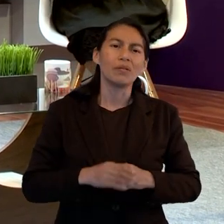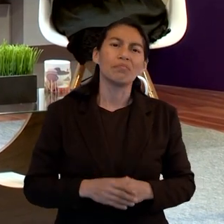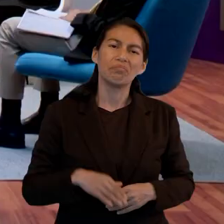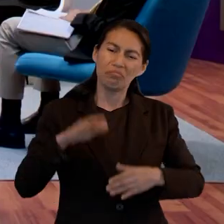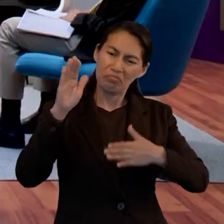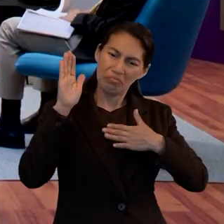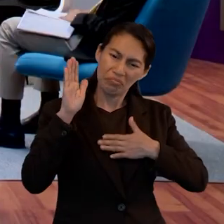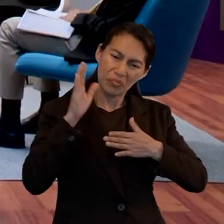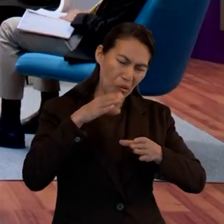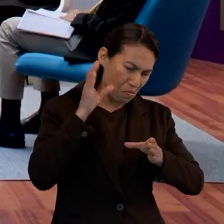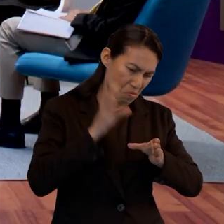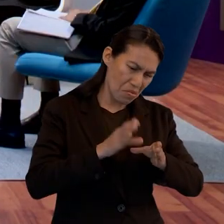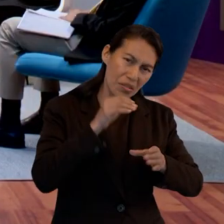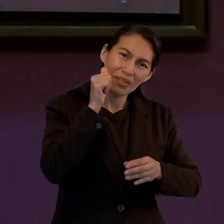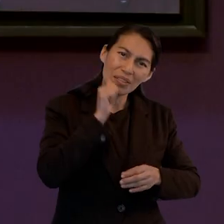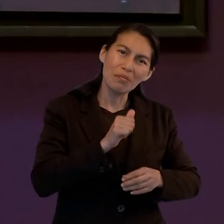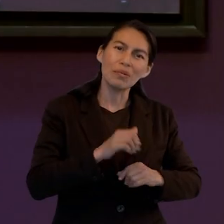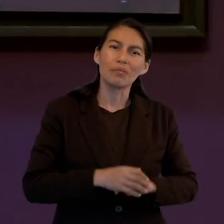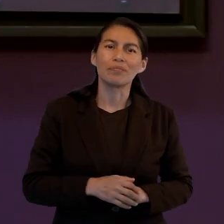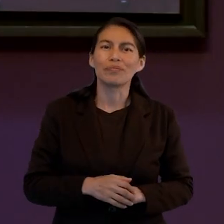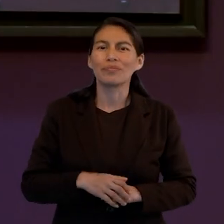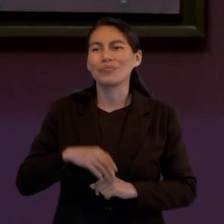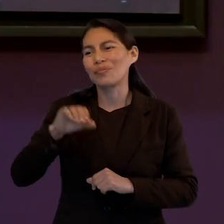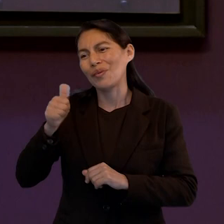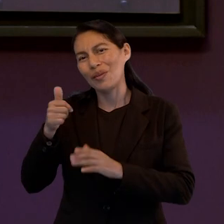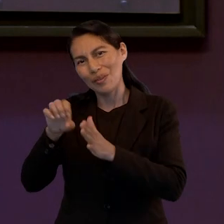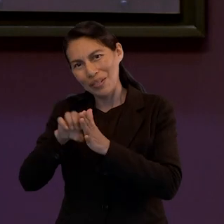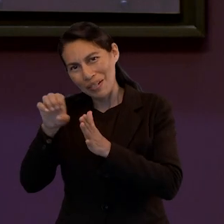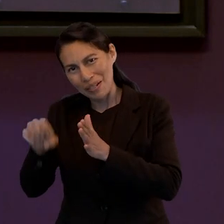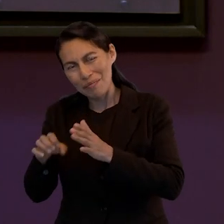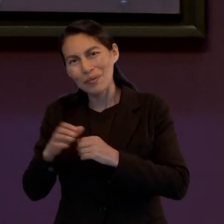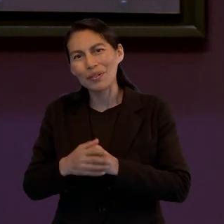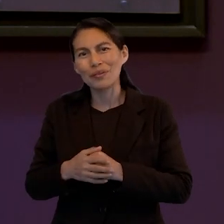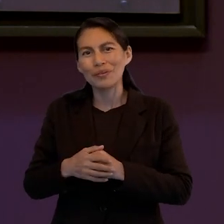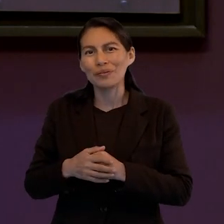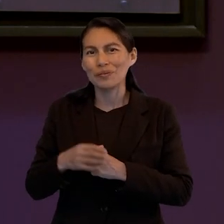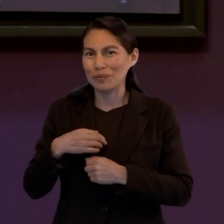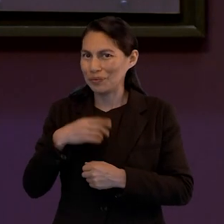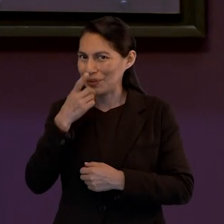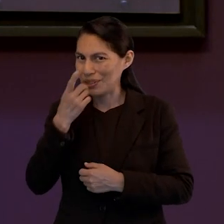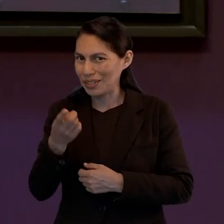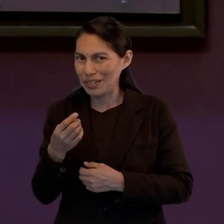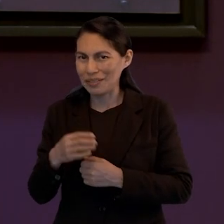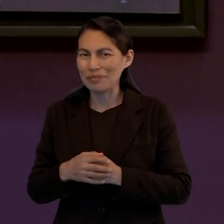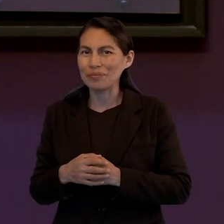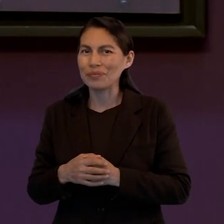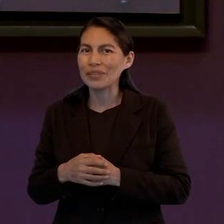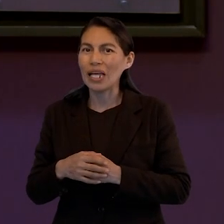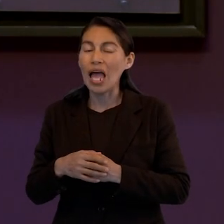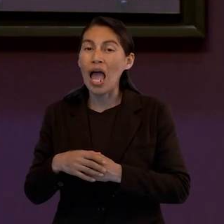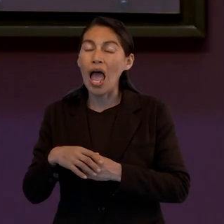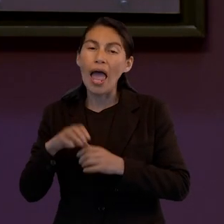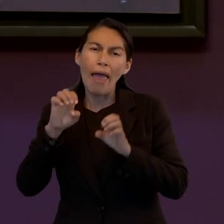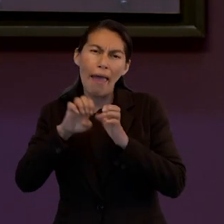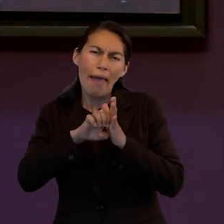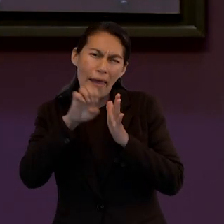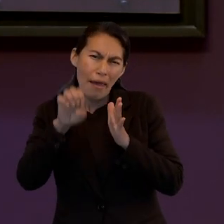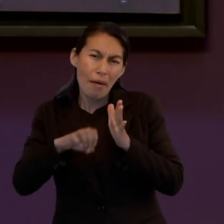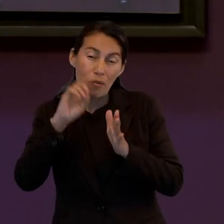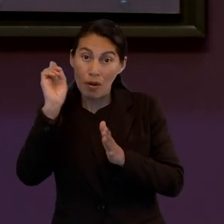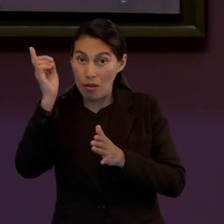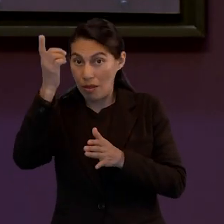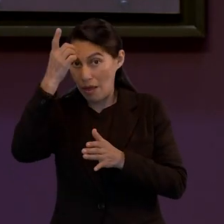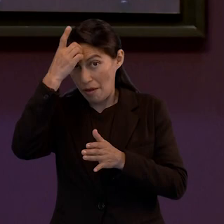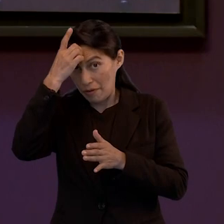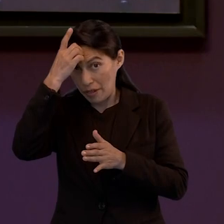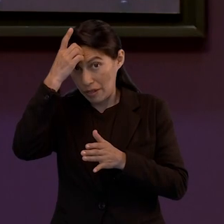cumplir las promesas. Otro ejemplo que quiero añadir a lo que dijo Vicky, fue igual, por ejemplo, el salmista cuando